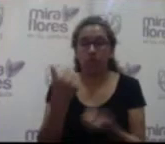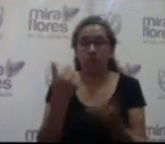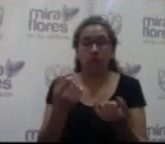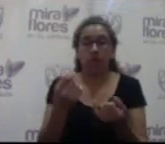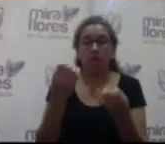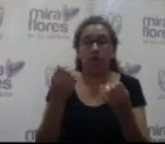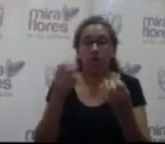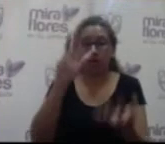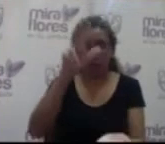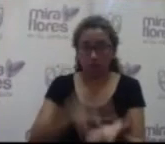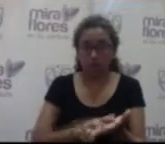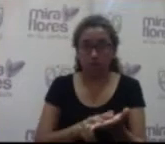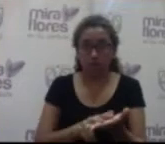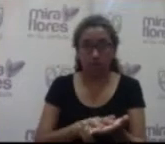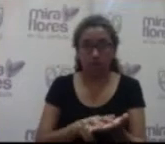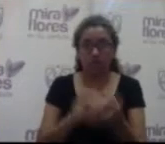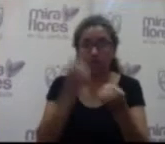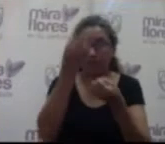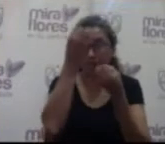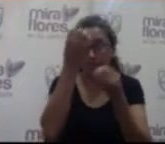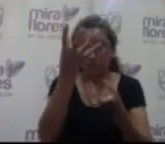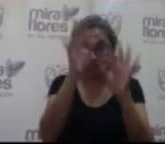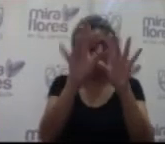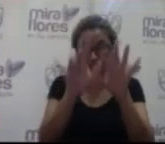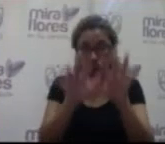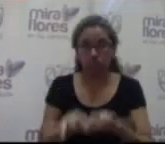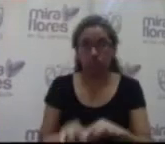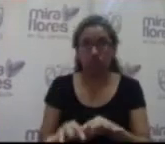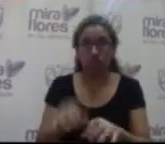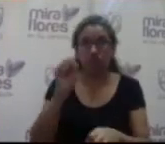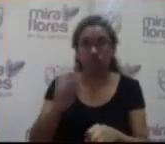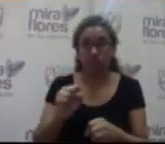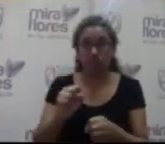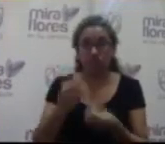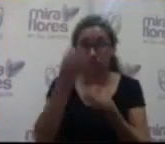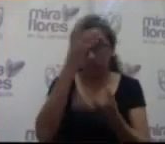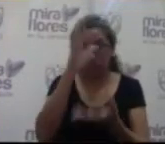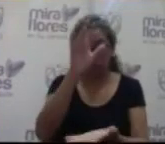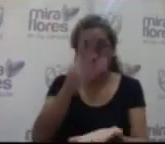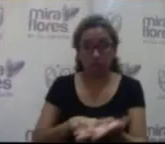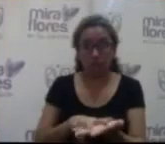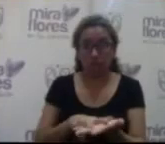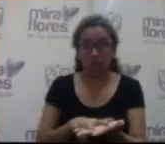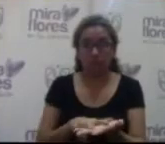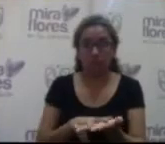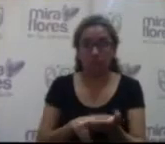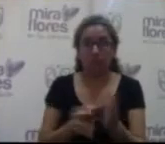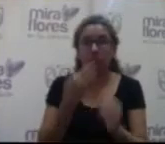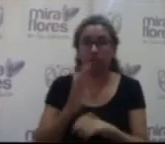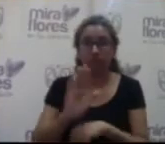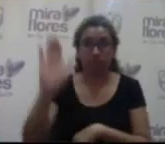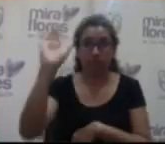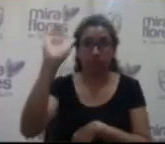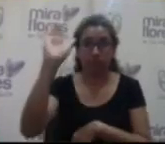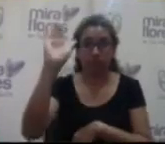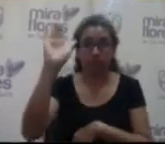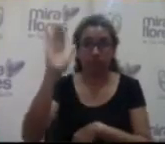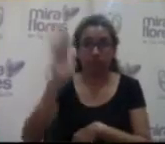aprobación del informe que se acaba de dar a aquellos miembros que estén de acuerdo con el informe si van a expresarlo en señal de conformidad